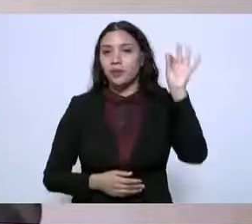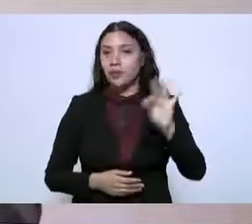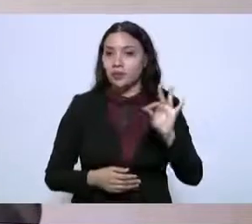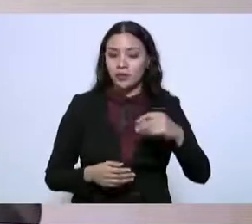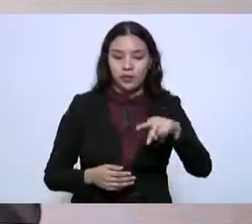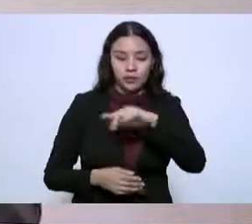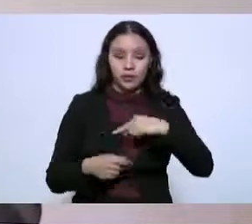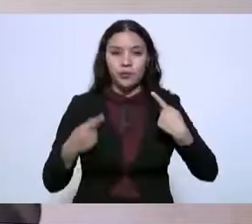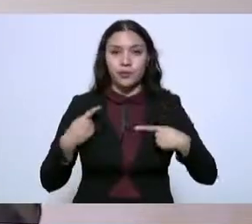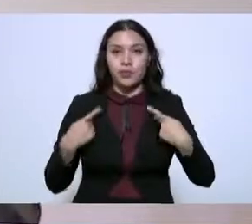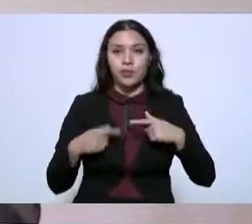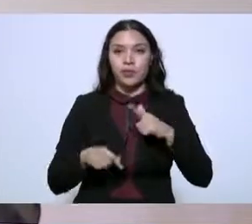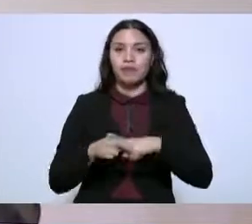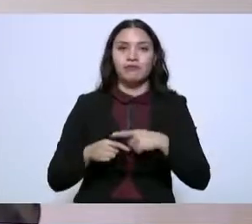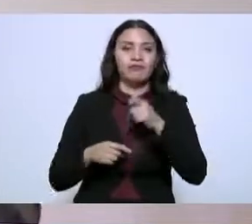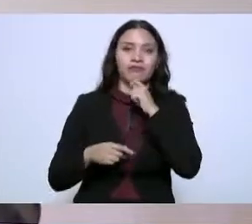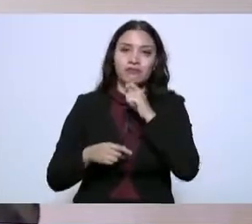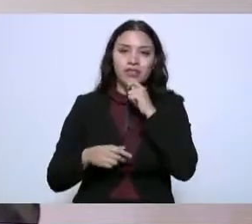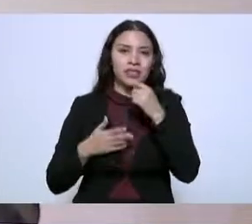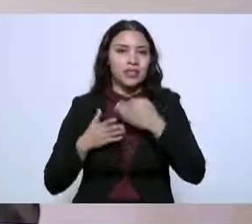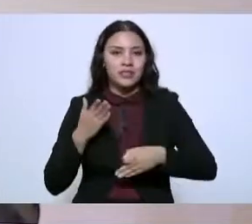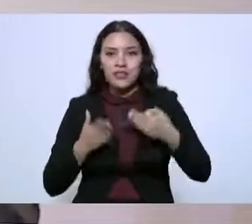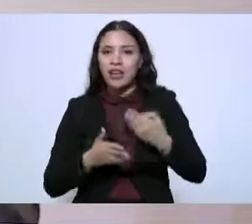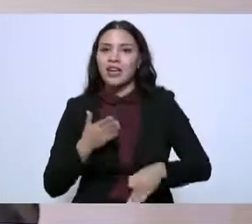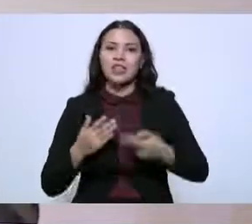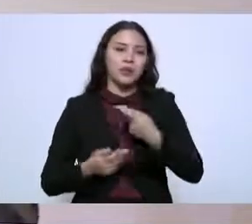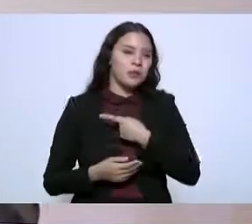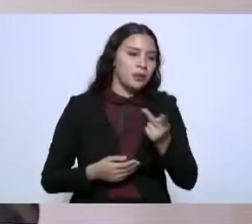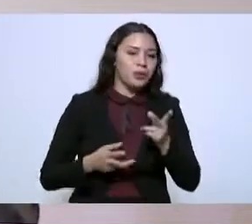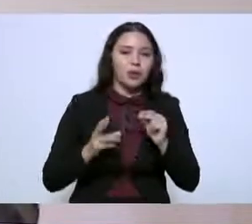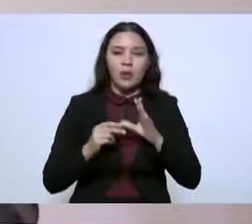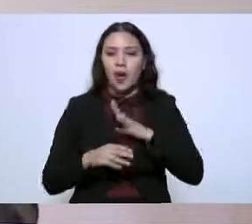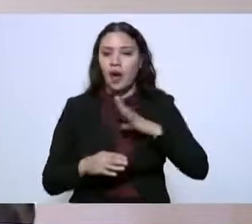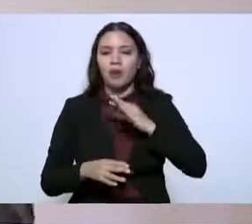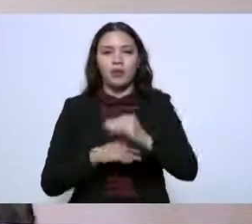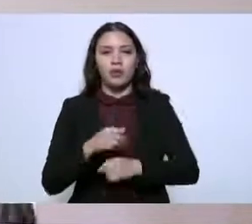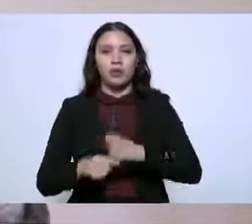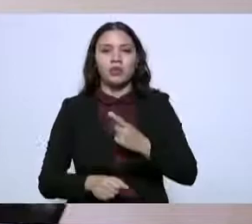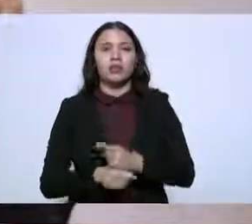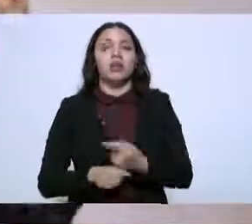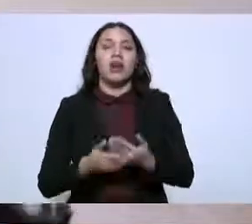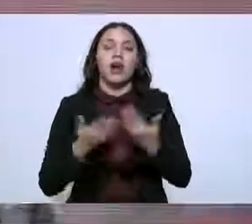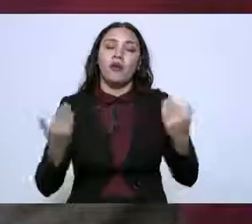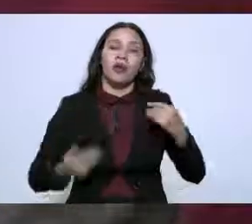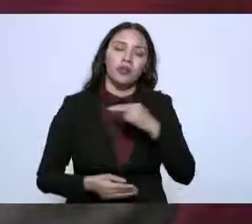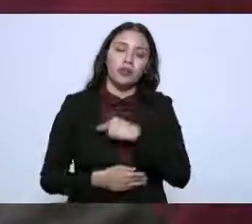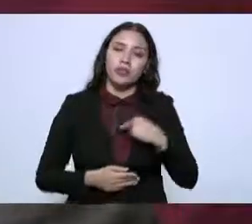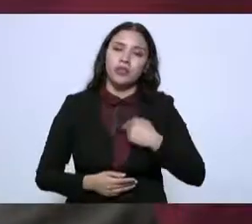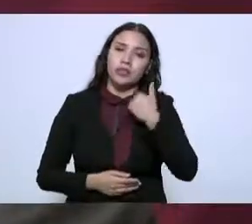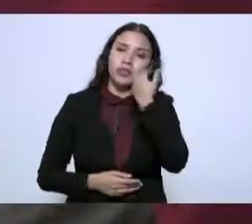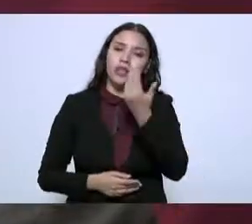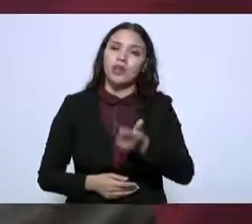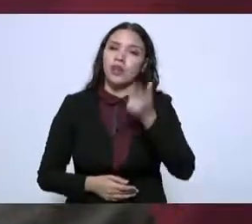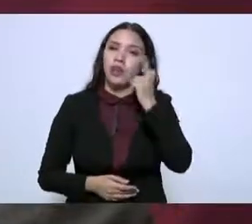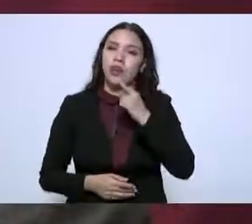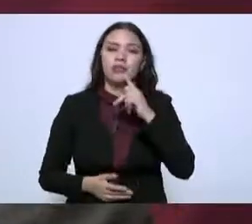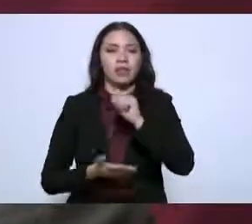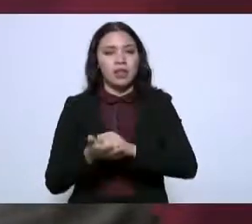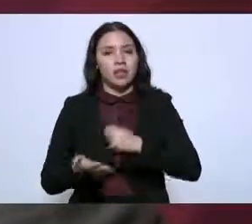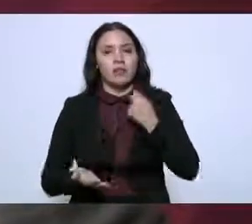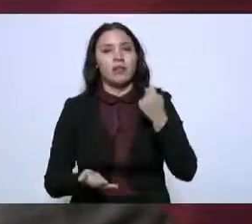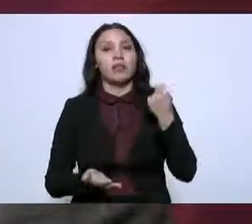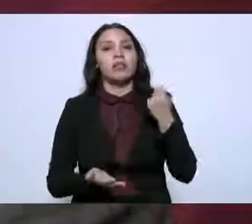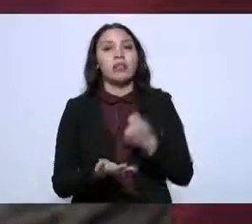nuestra población que se encuentra con algún grado de progresa y vulnerabilidad. Y lo que queremos es que este gran Tamaulipas del que hemos hablado